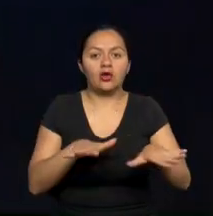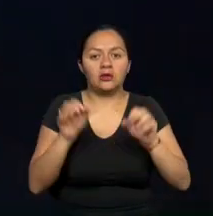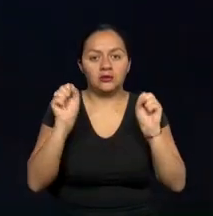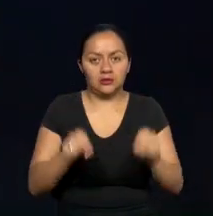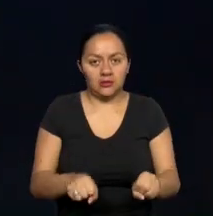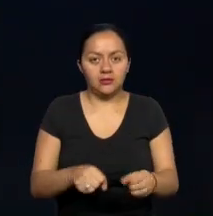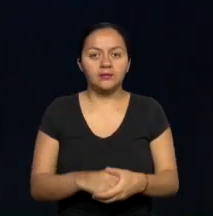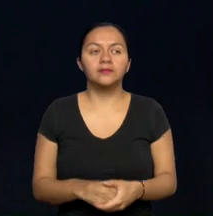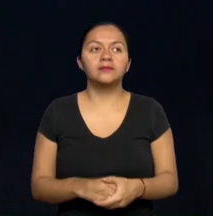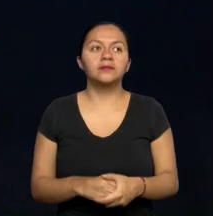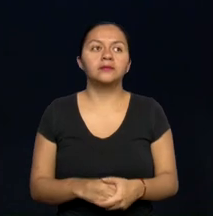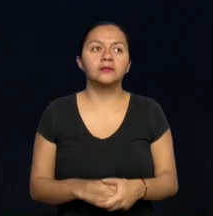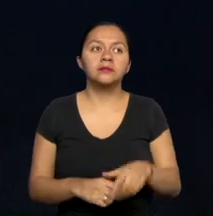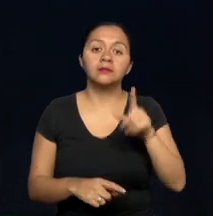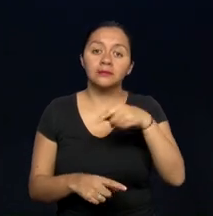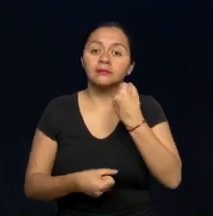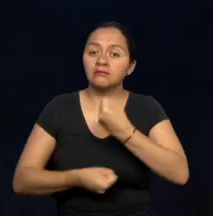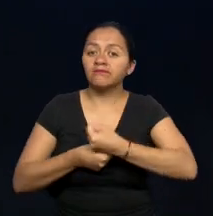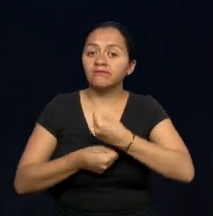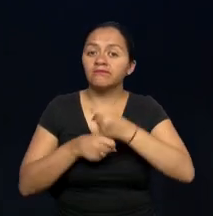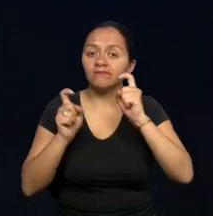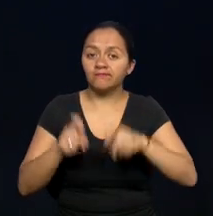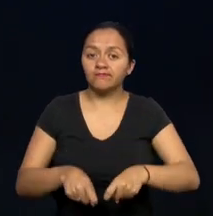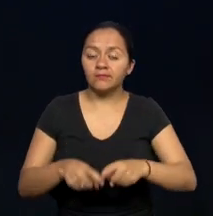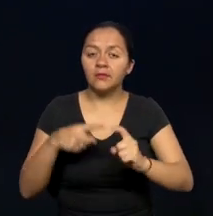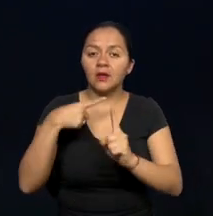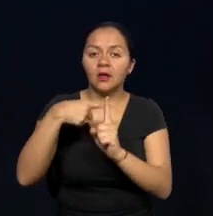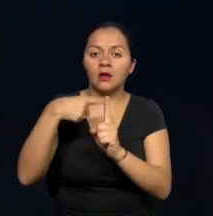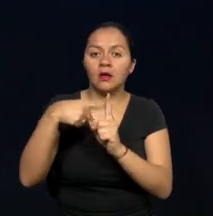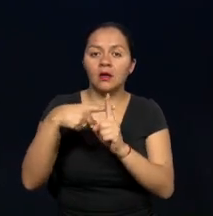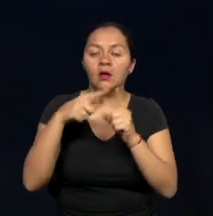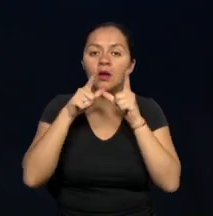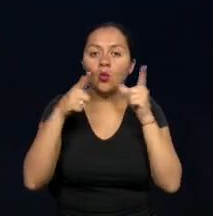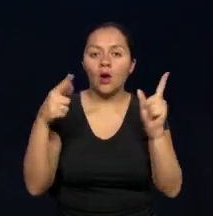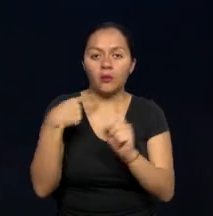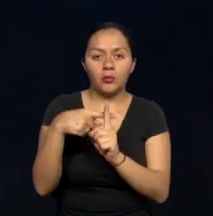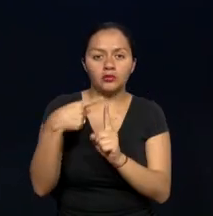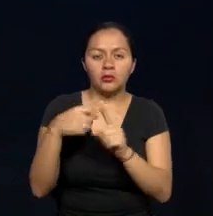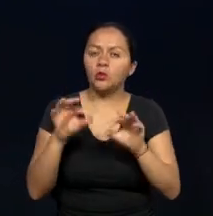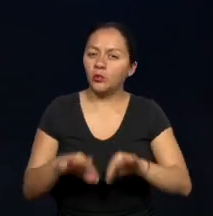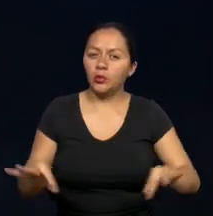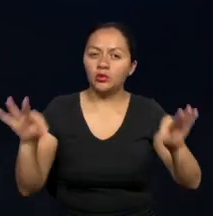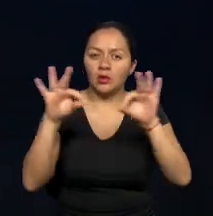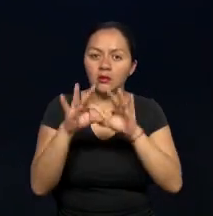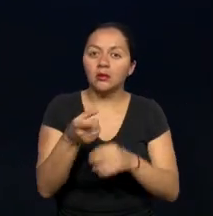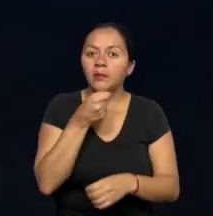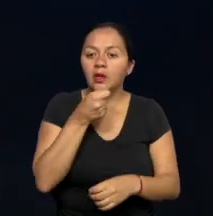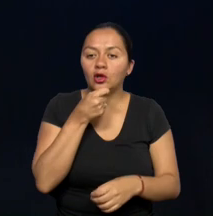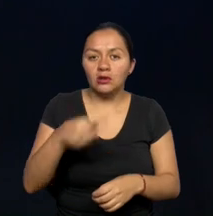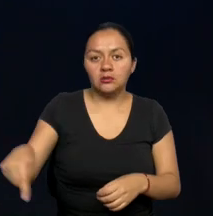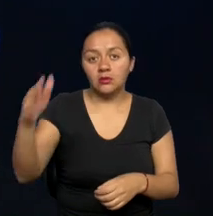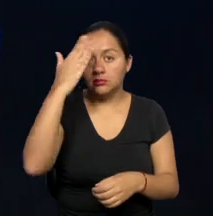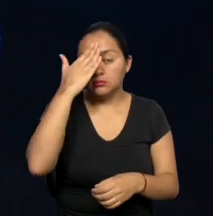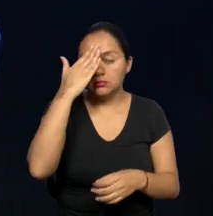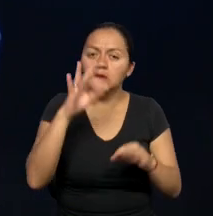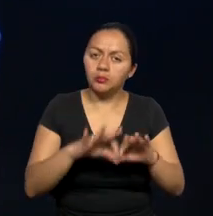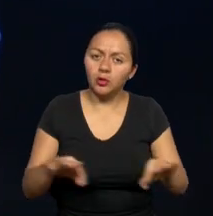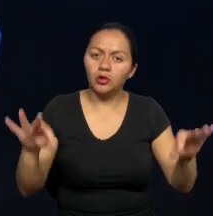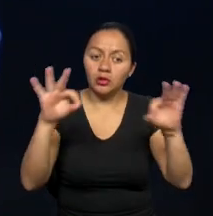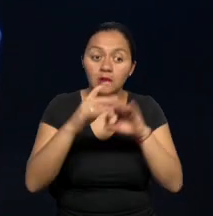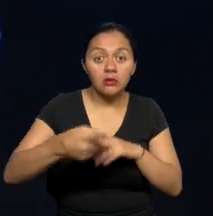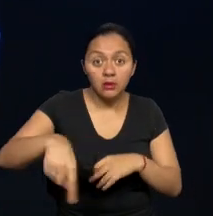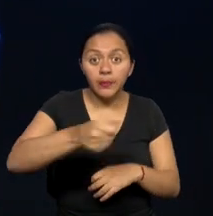perspectiva hay que trabajar mucho más con el lenguaje positivo hacia los comunicadores y que eso debe ser importante. Que los